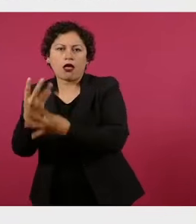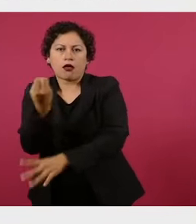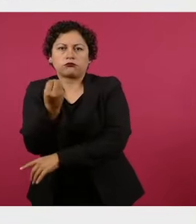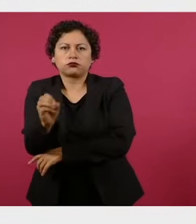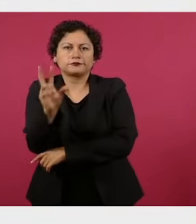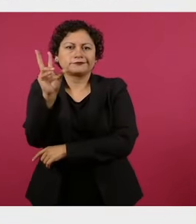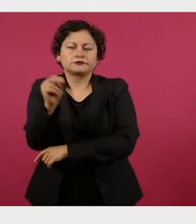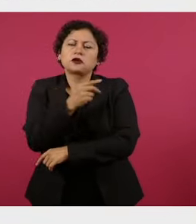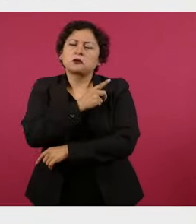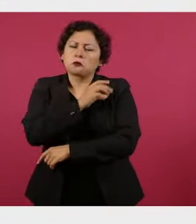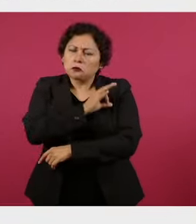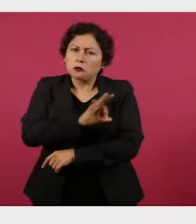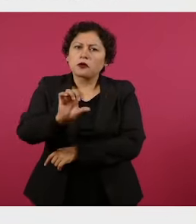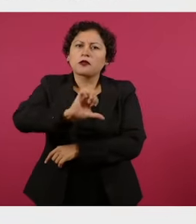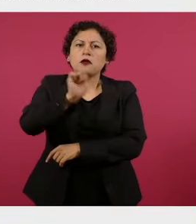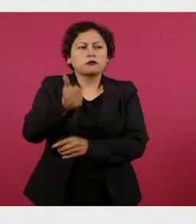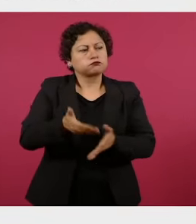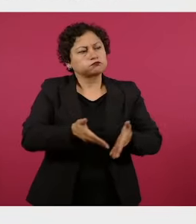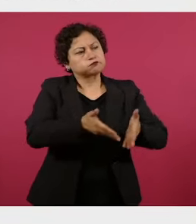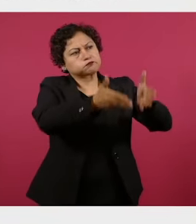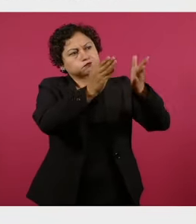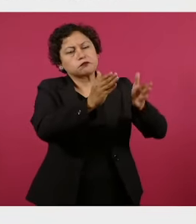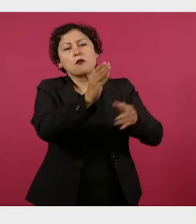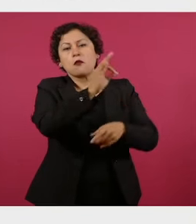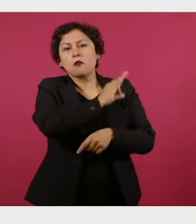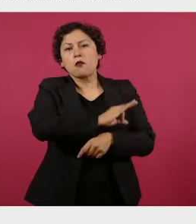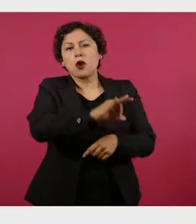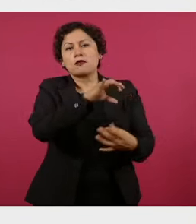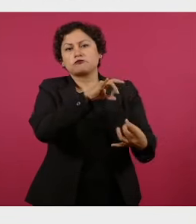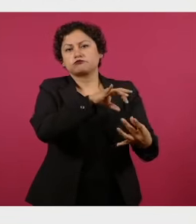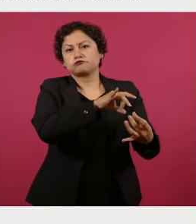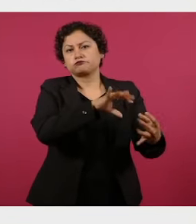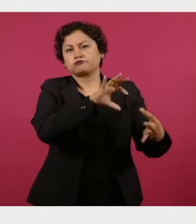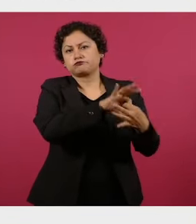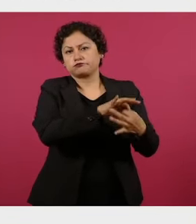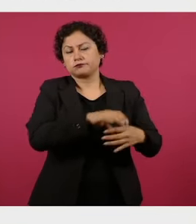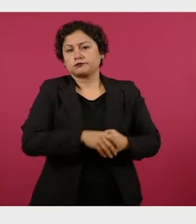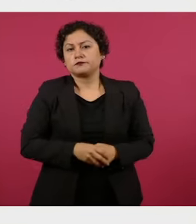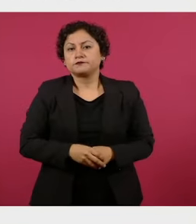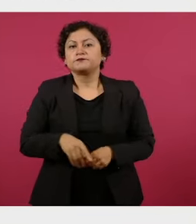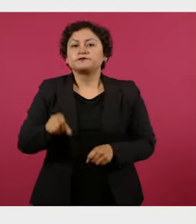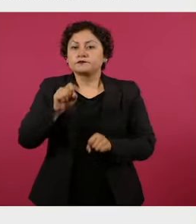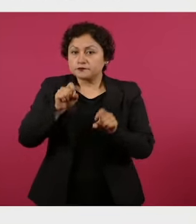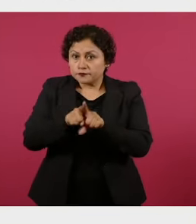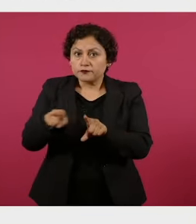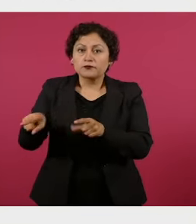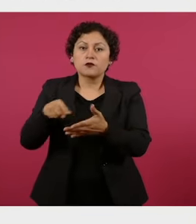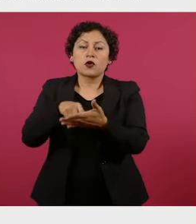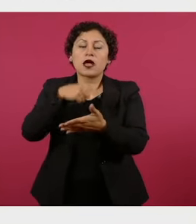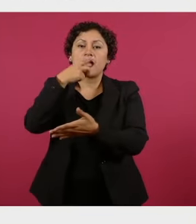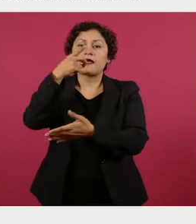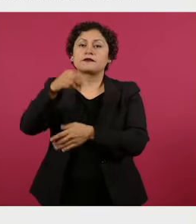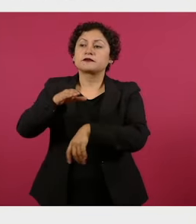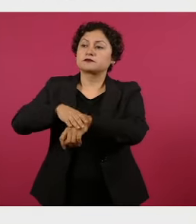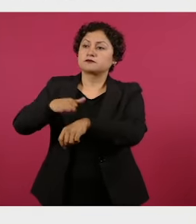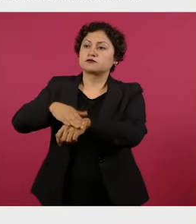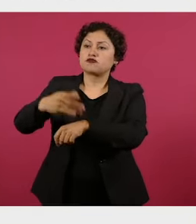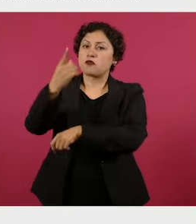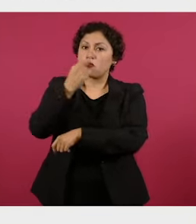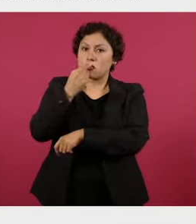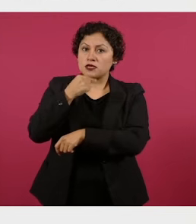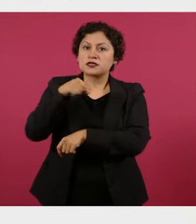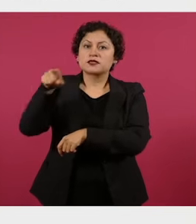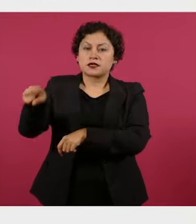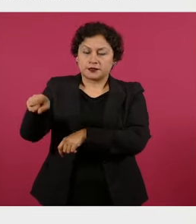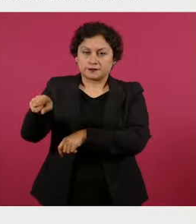del imputado en el proceso. También ordenó a la Policía Procesal de la Guardia Nacional para que una vez que